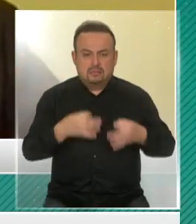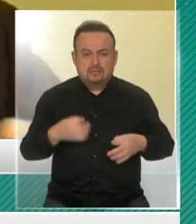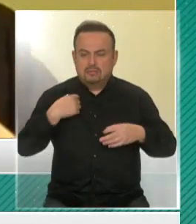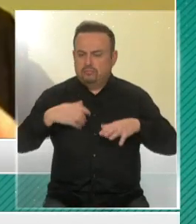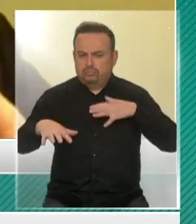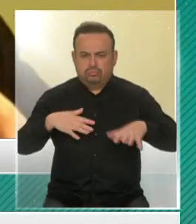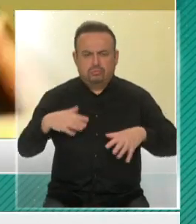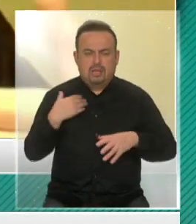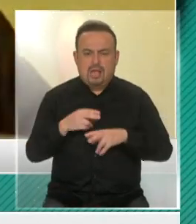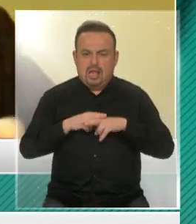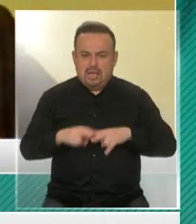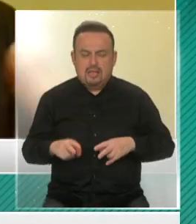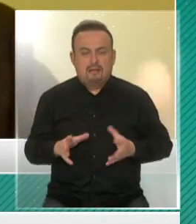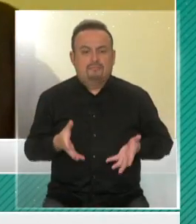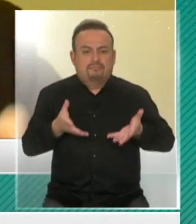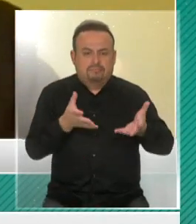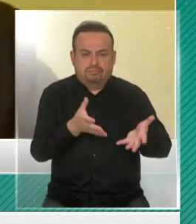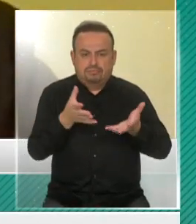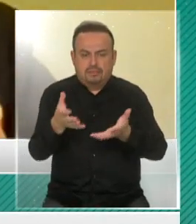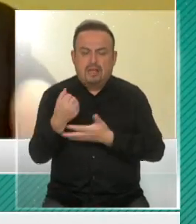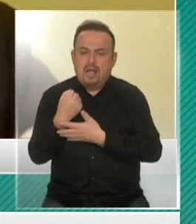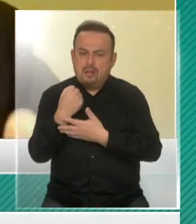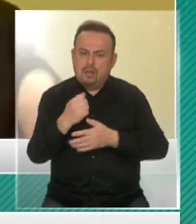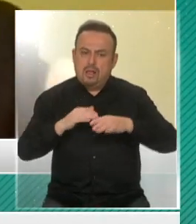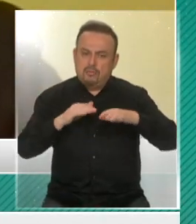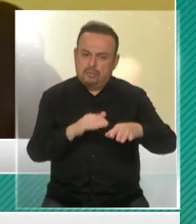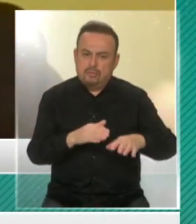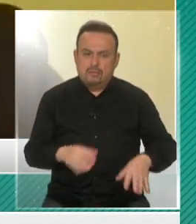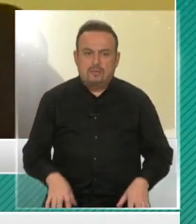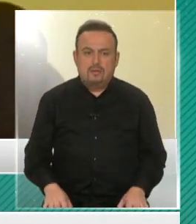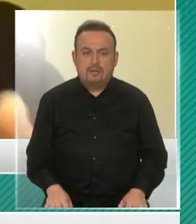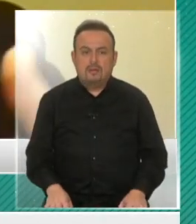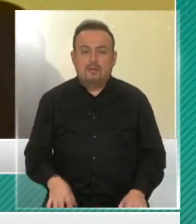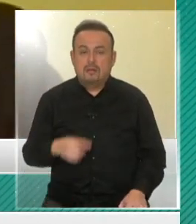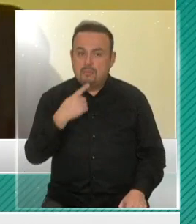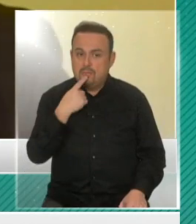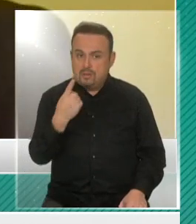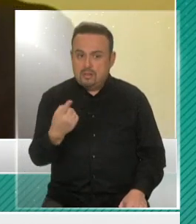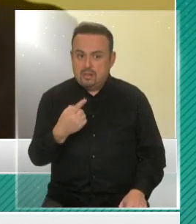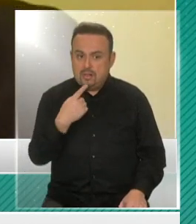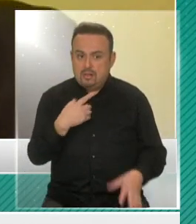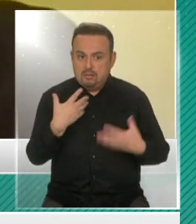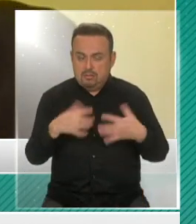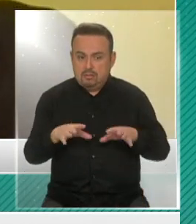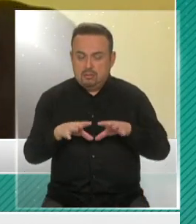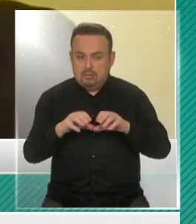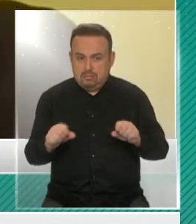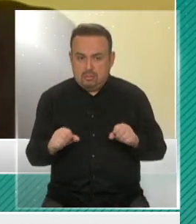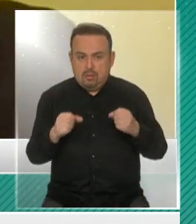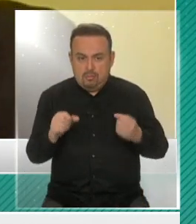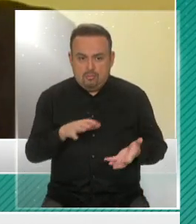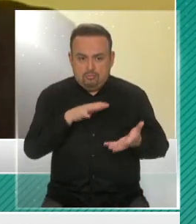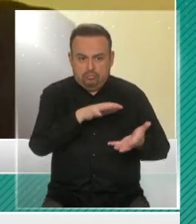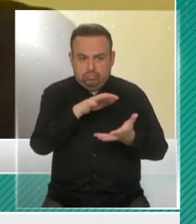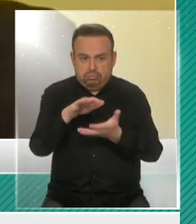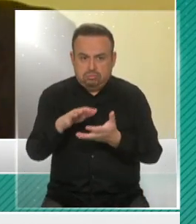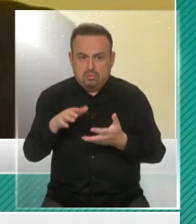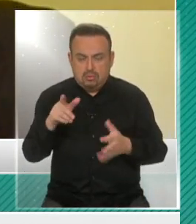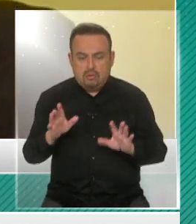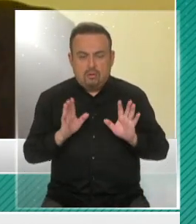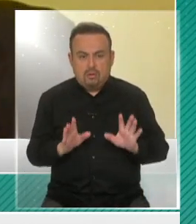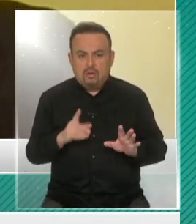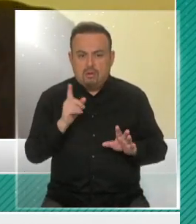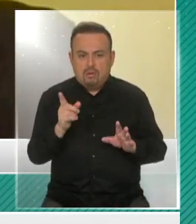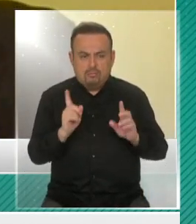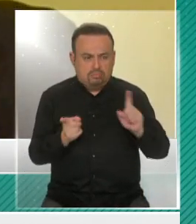haciendo todo lo que está a nuestro alcance para entregarles ayuda, apoyo, y en este caso... Pero van a estar, ministro, usted dice, las condiciones para poder hacer esa entrega desde el punto